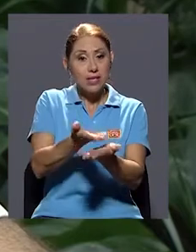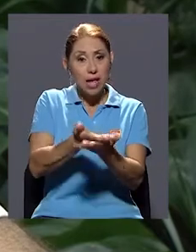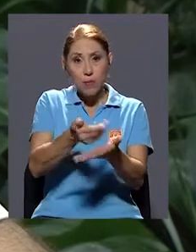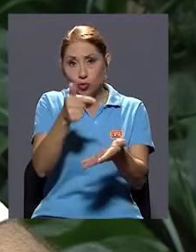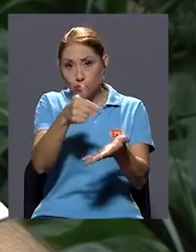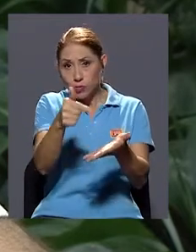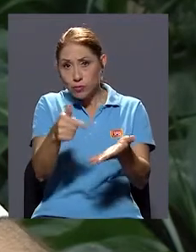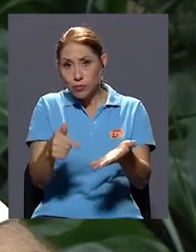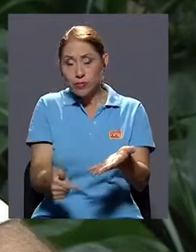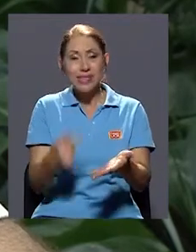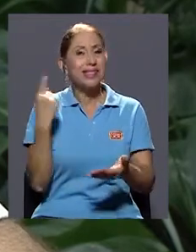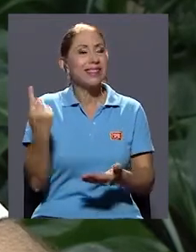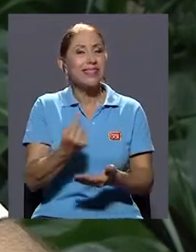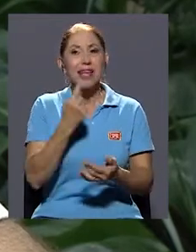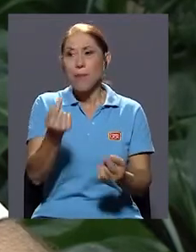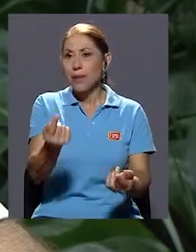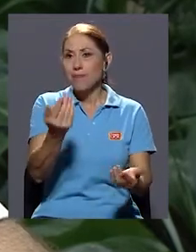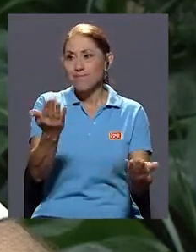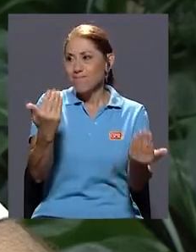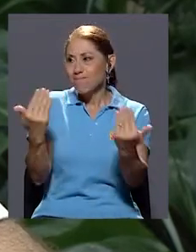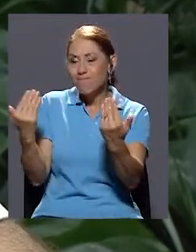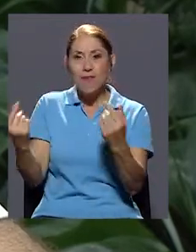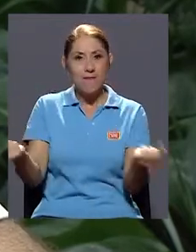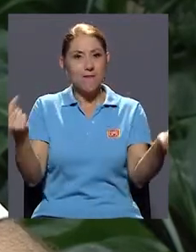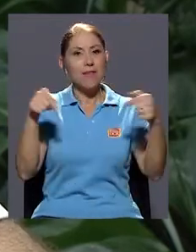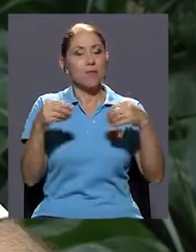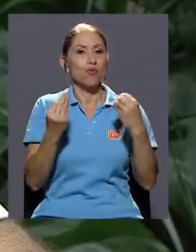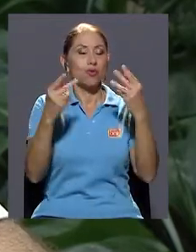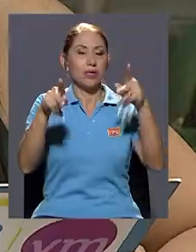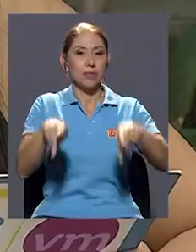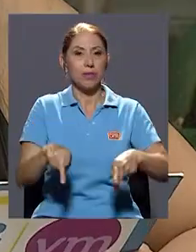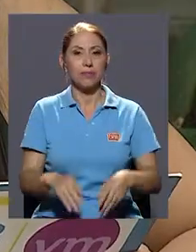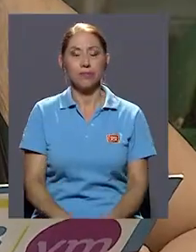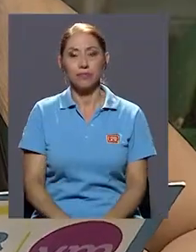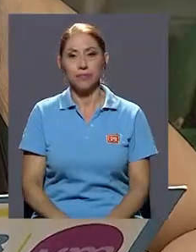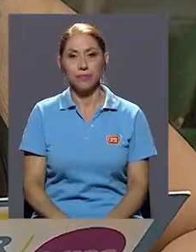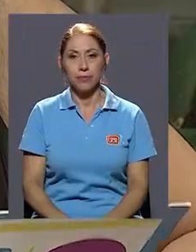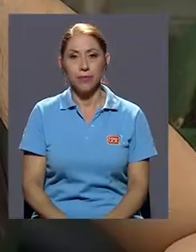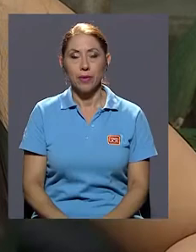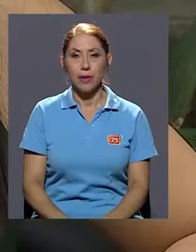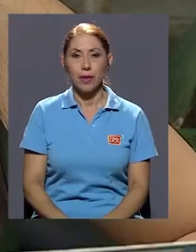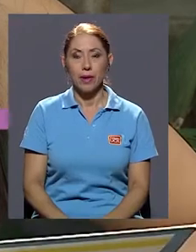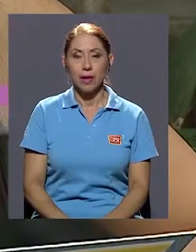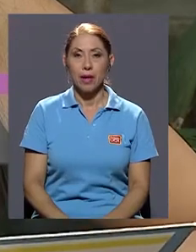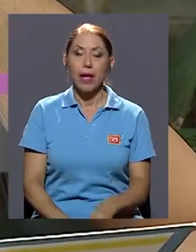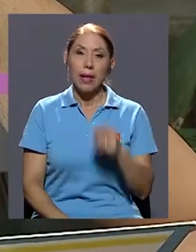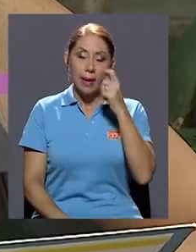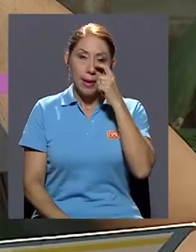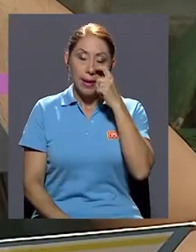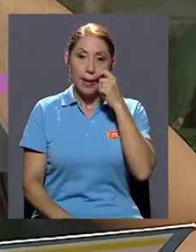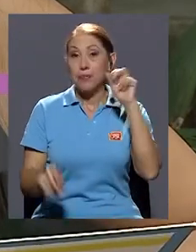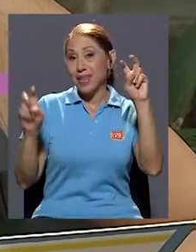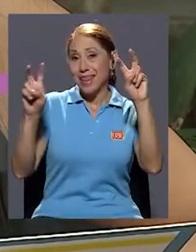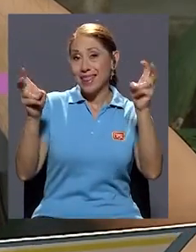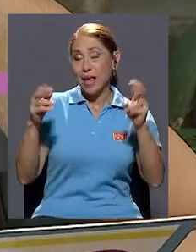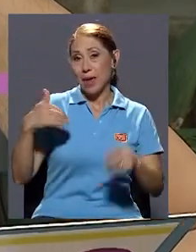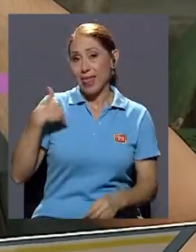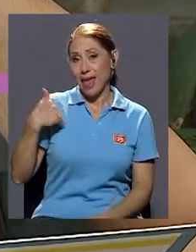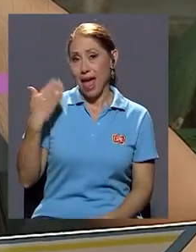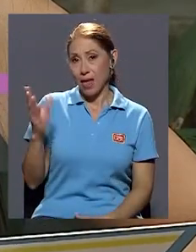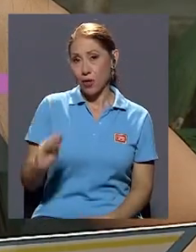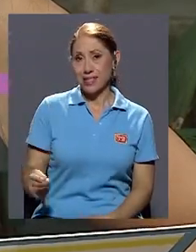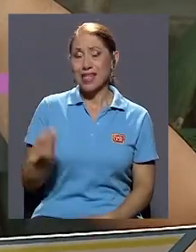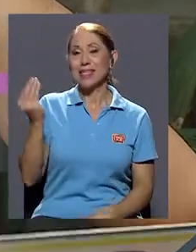para las personas, hay bastante necesidad. Cuando, a ver, el tema de la